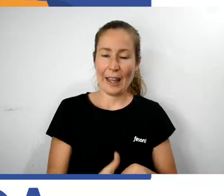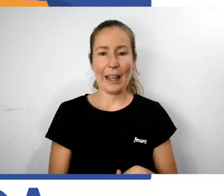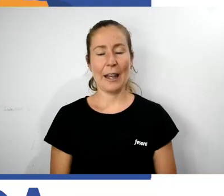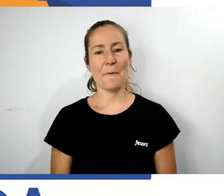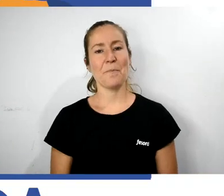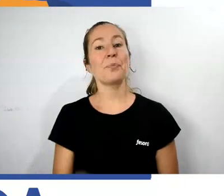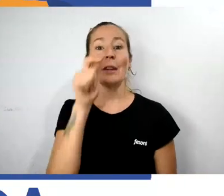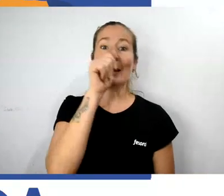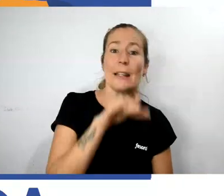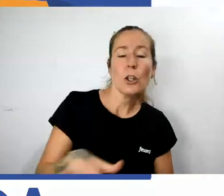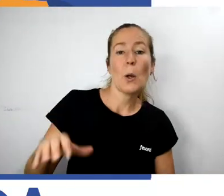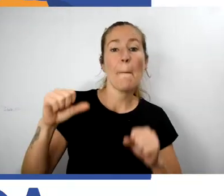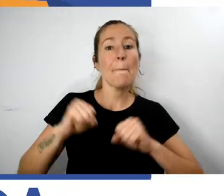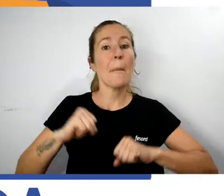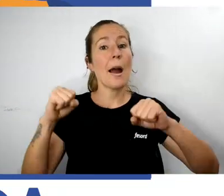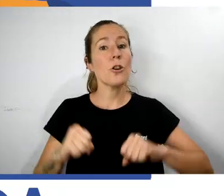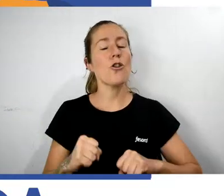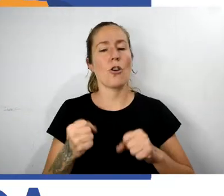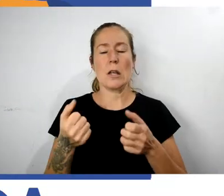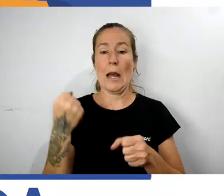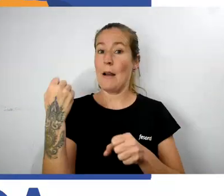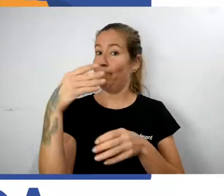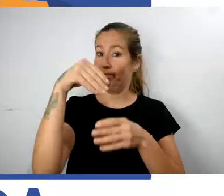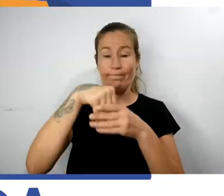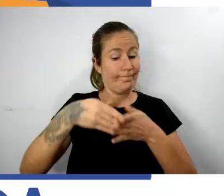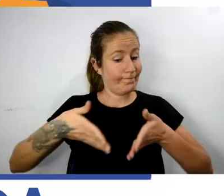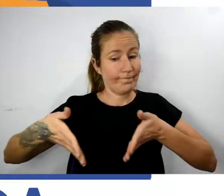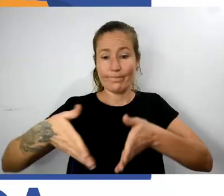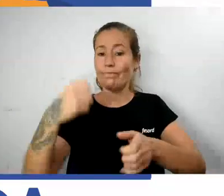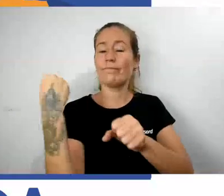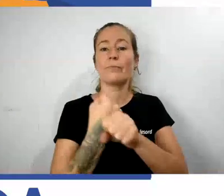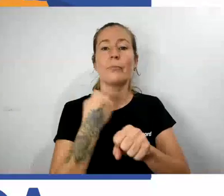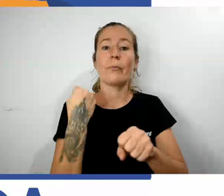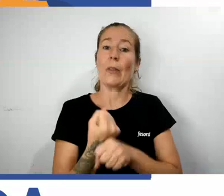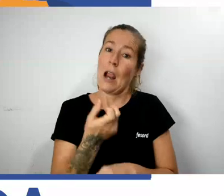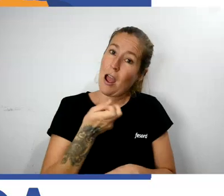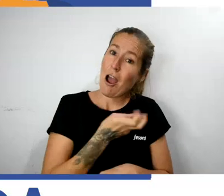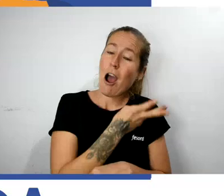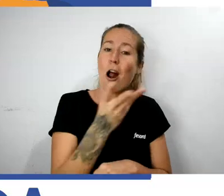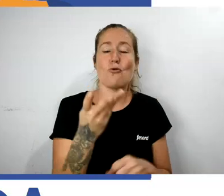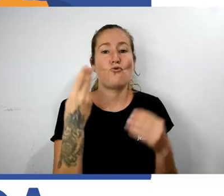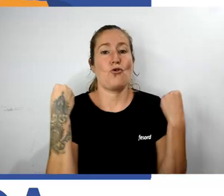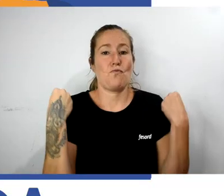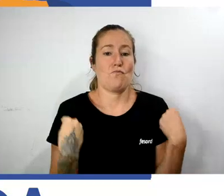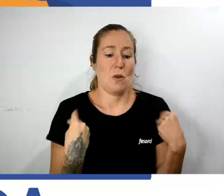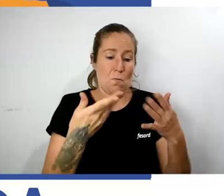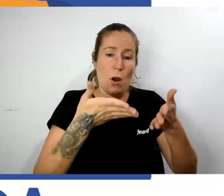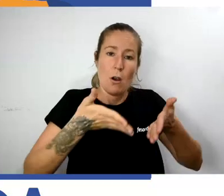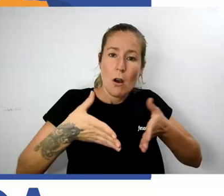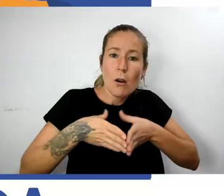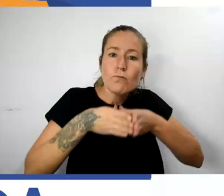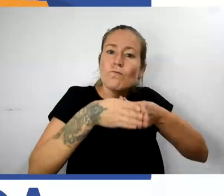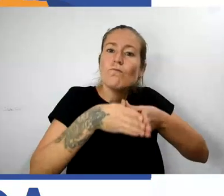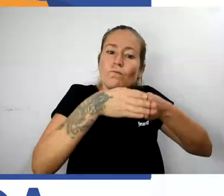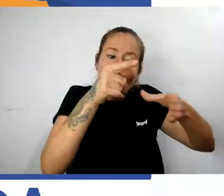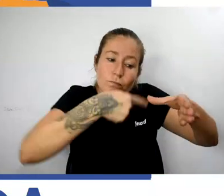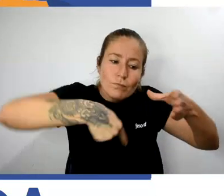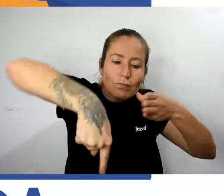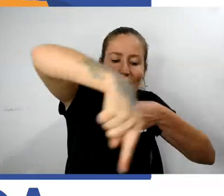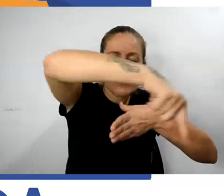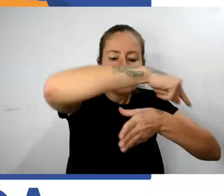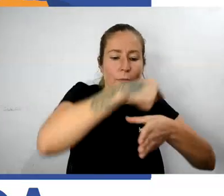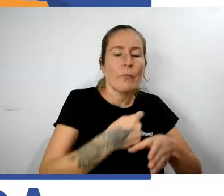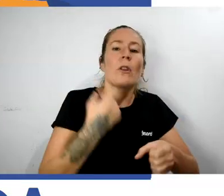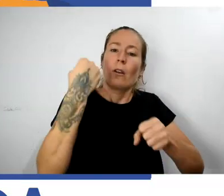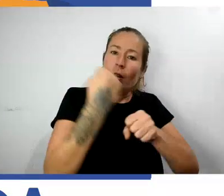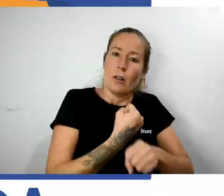Niños y mayores trabajaban en la senda. Unos con el cáñamo alrededor de la cintura caminaban hacia atrás y dibujaban una senda